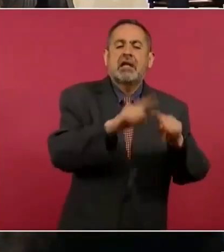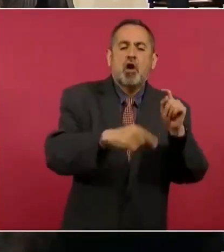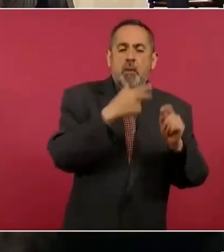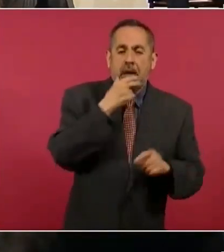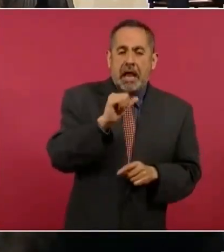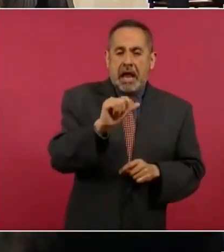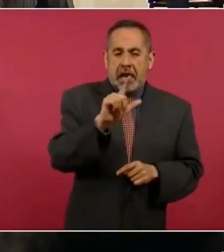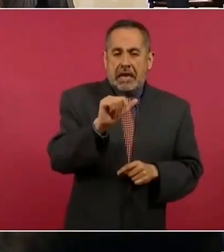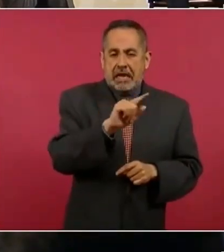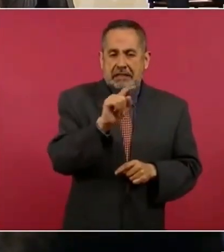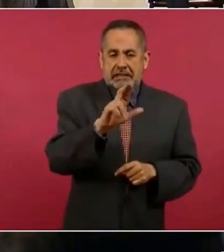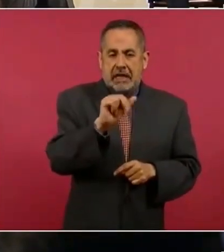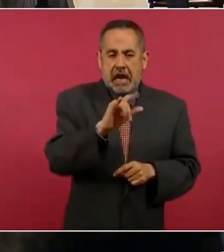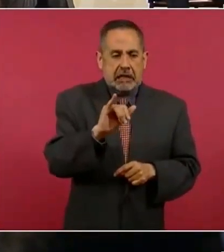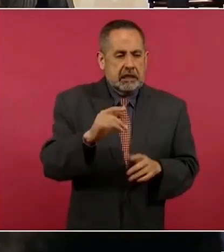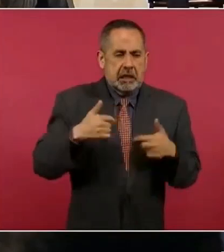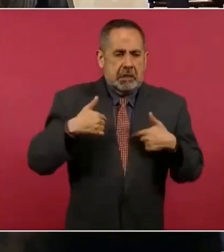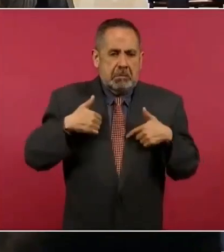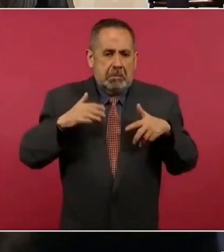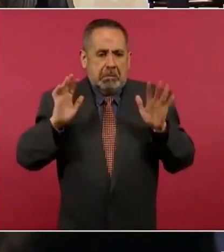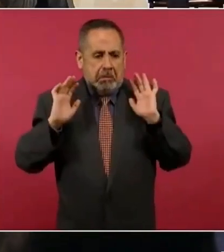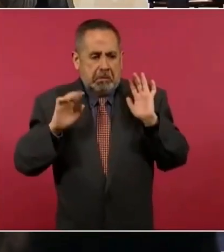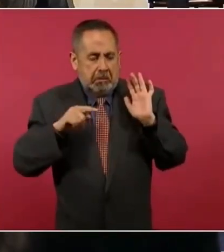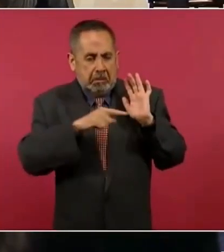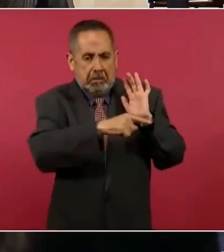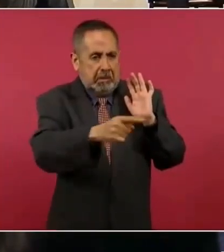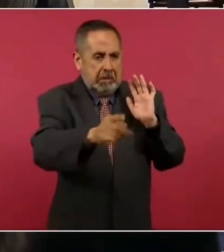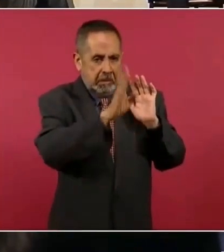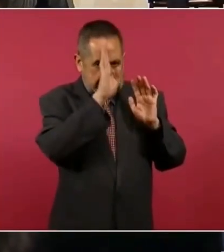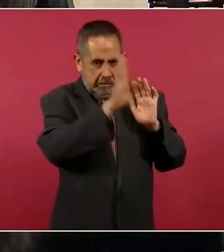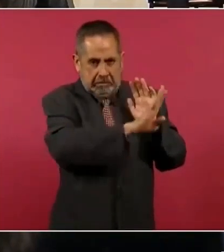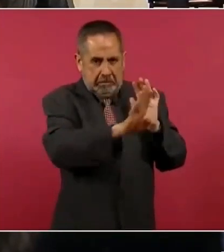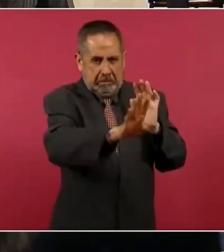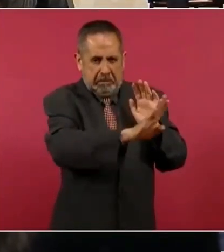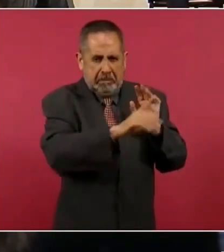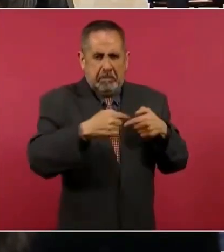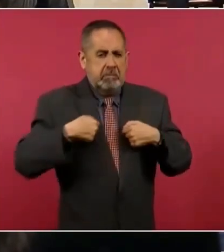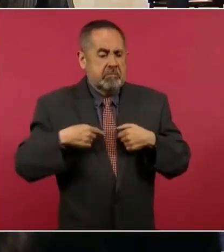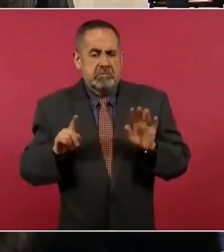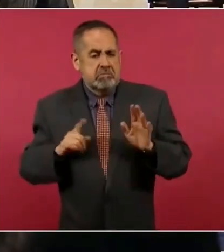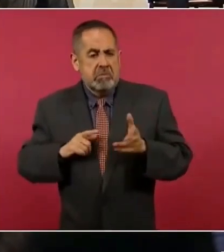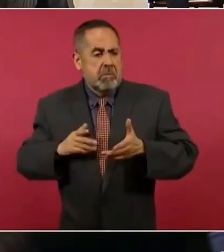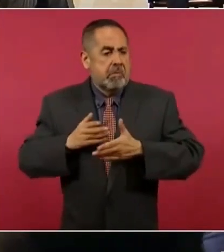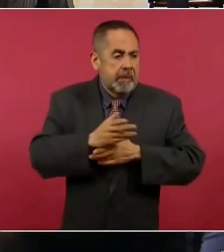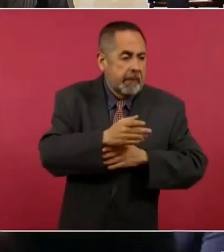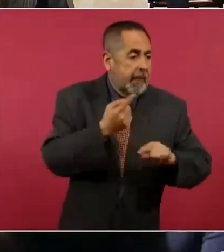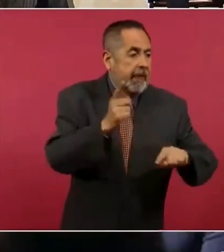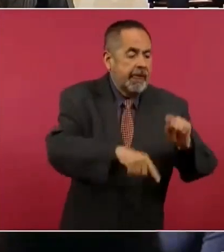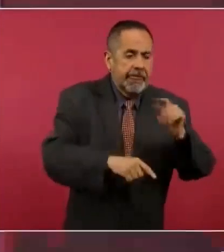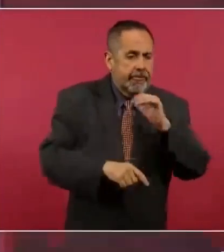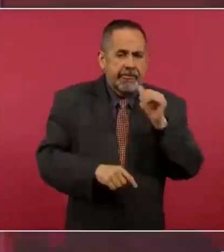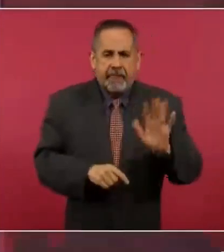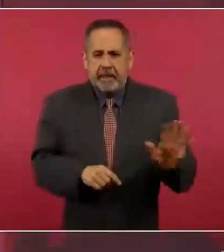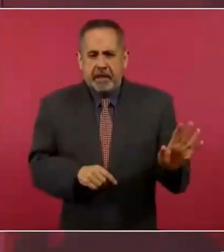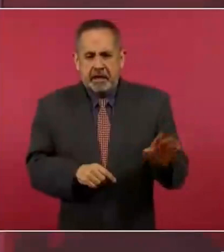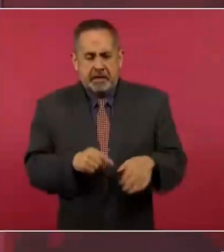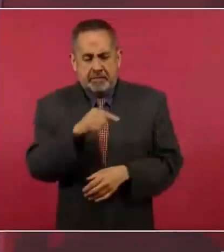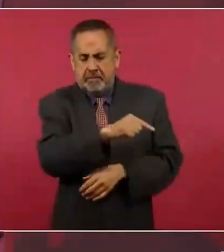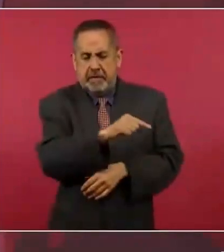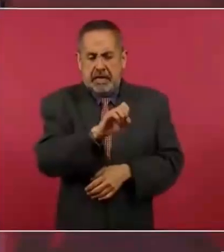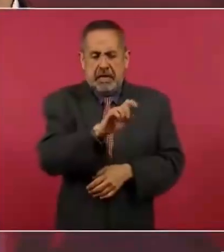Pues que le pregunten a Ilio Ortiz,